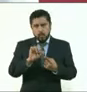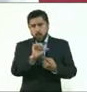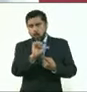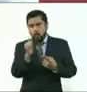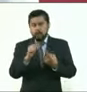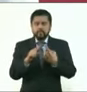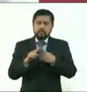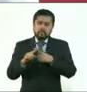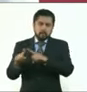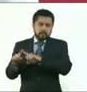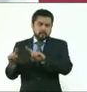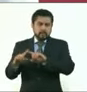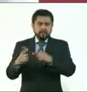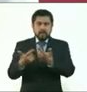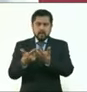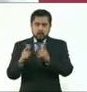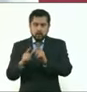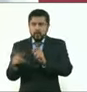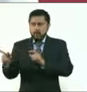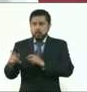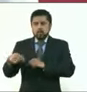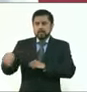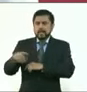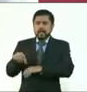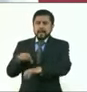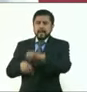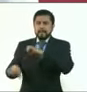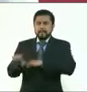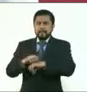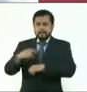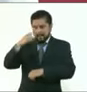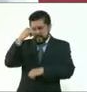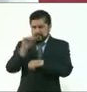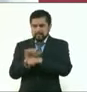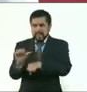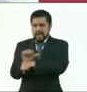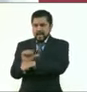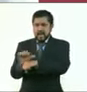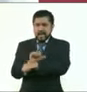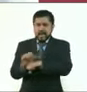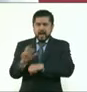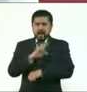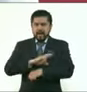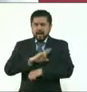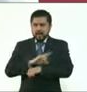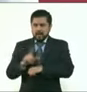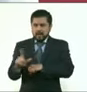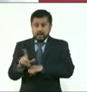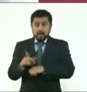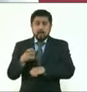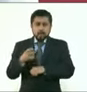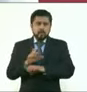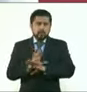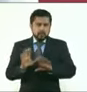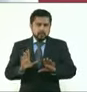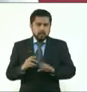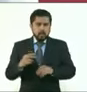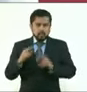los que rentan vehículos, y estamos